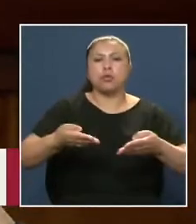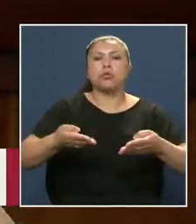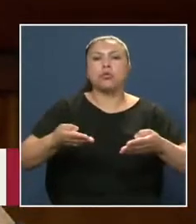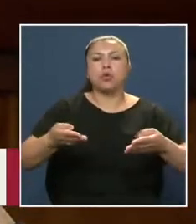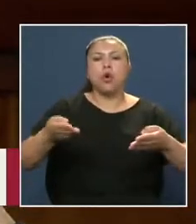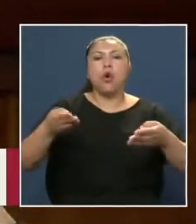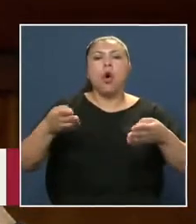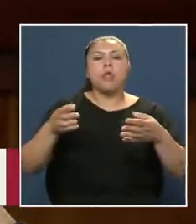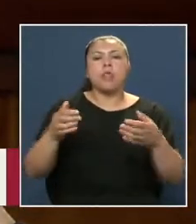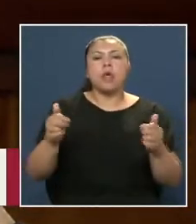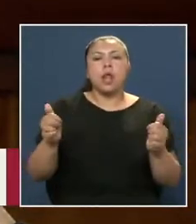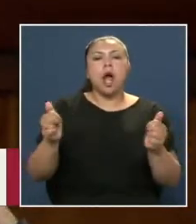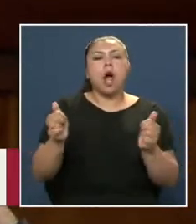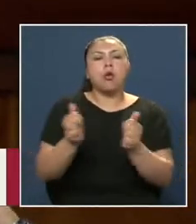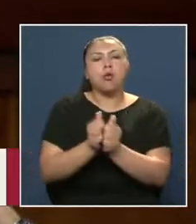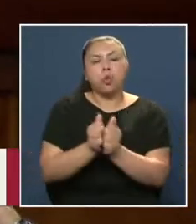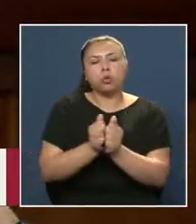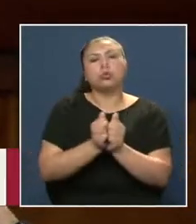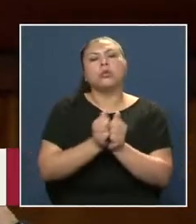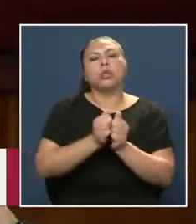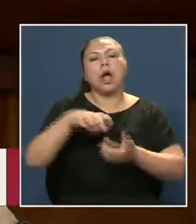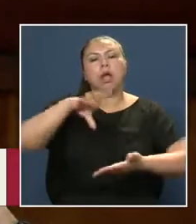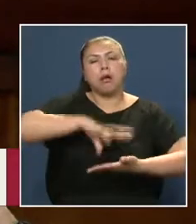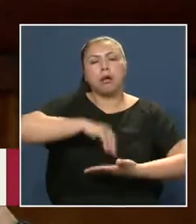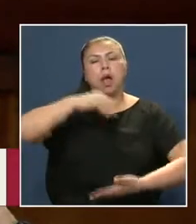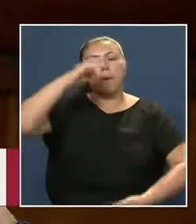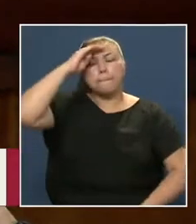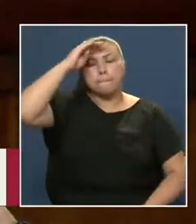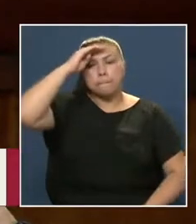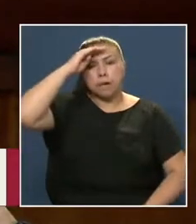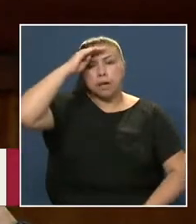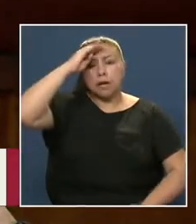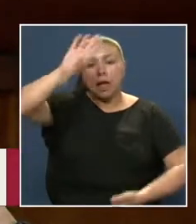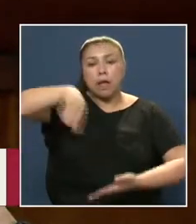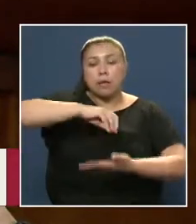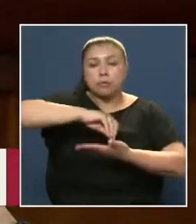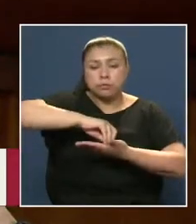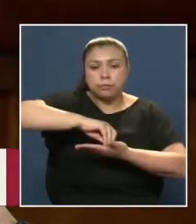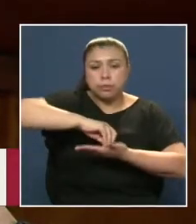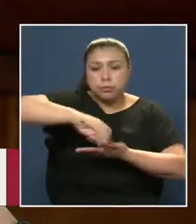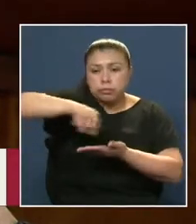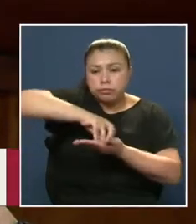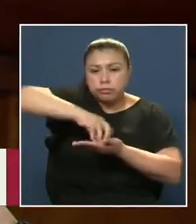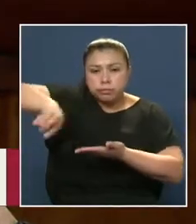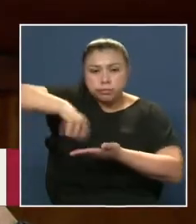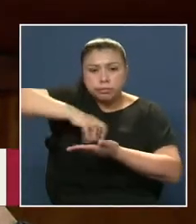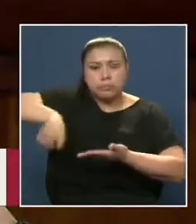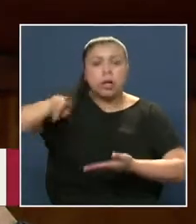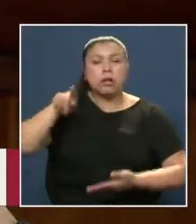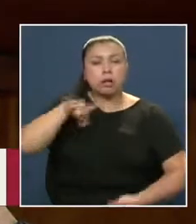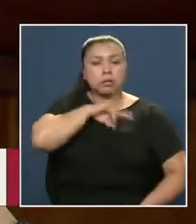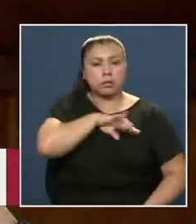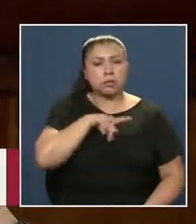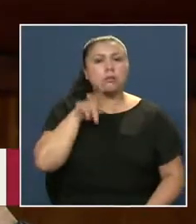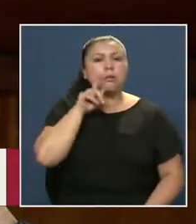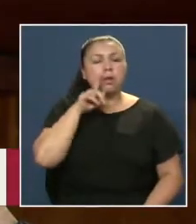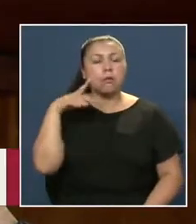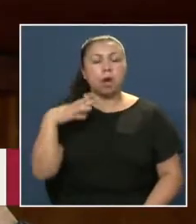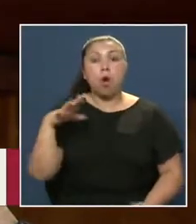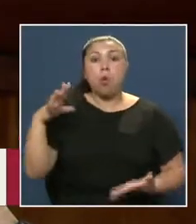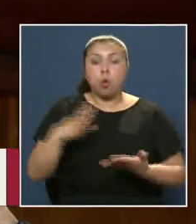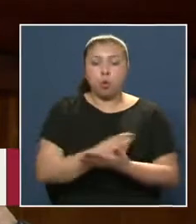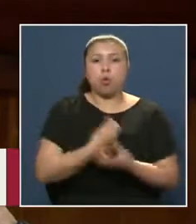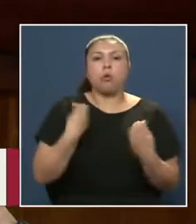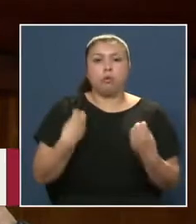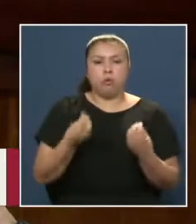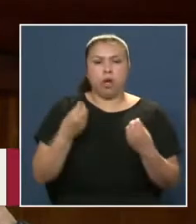Arica Probablemente La primera Experiencia De centralización Que tuvo Chile Y que por lo demás Fue muy exitosa